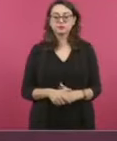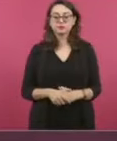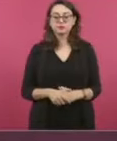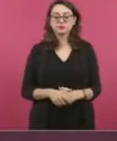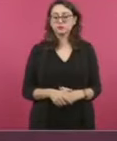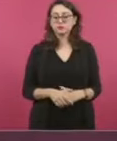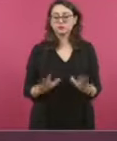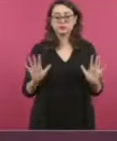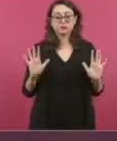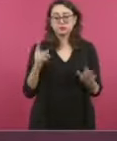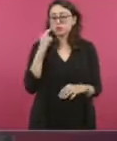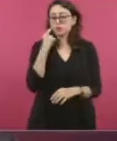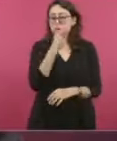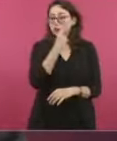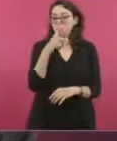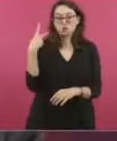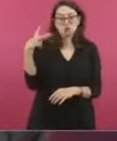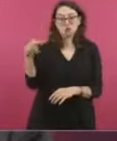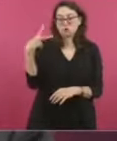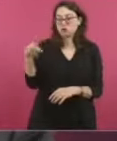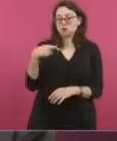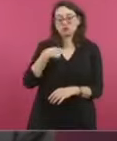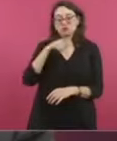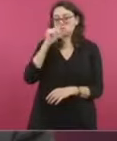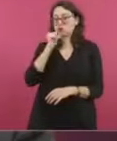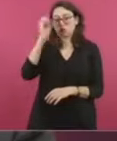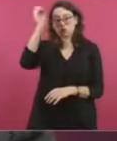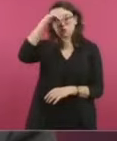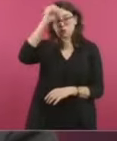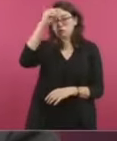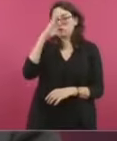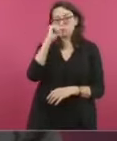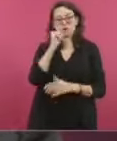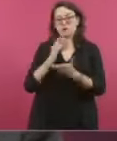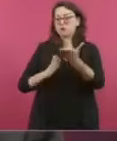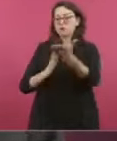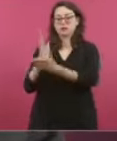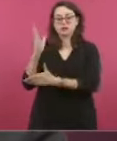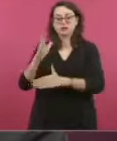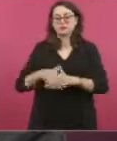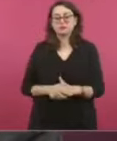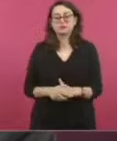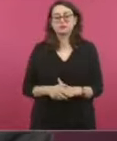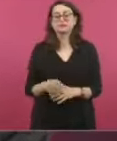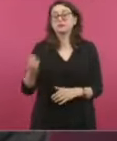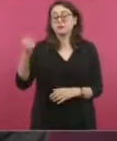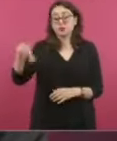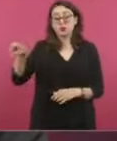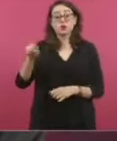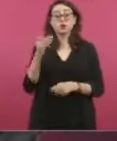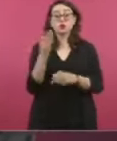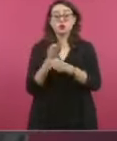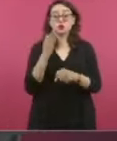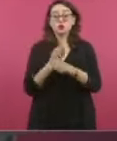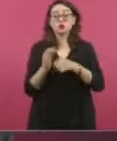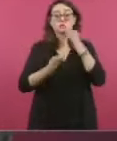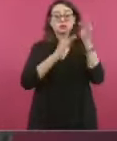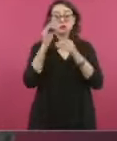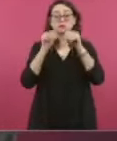Ellos tienen que resolverlo. Si están lanzando una convocatoria es porque lo están haciendo de conformidad